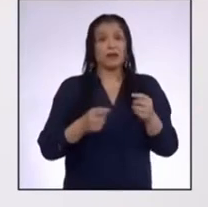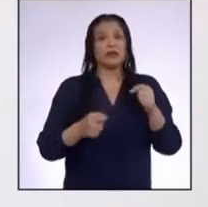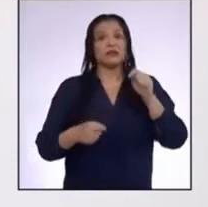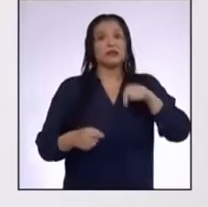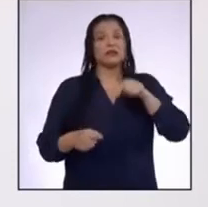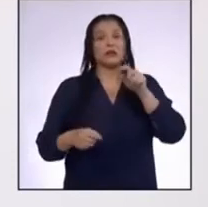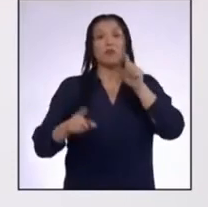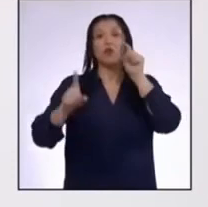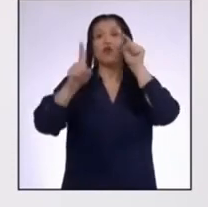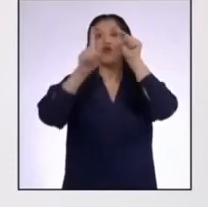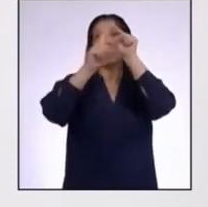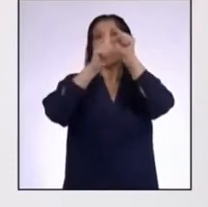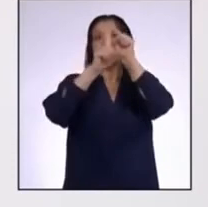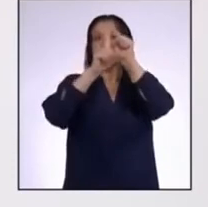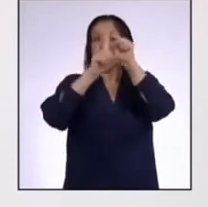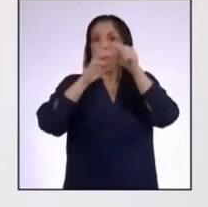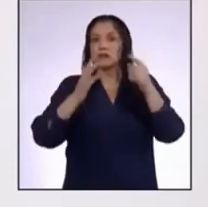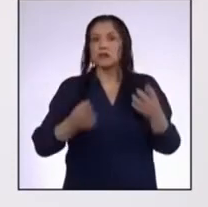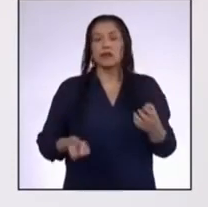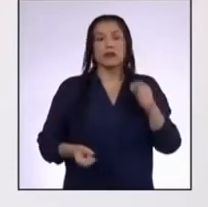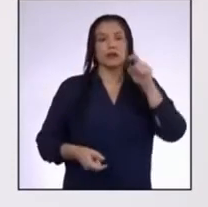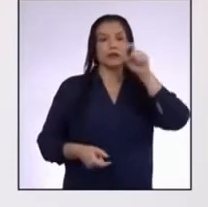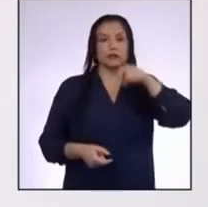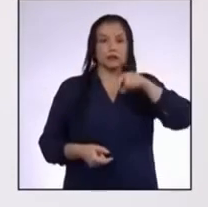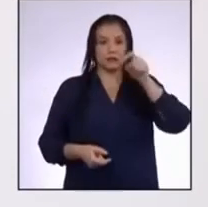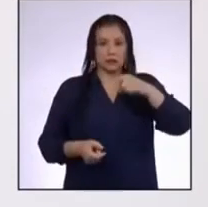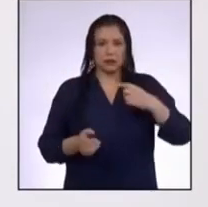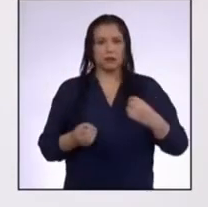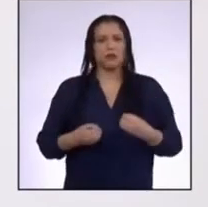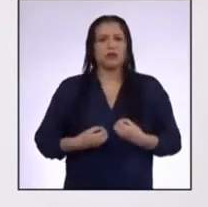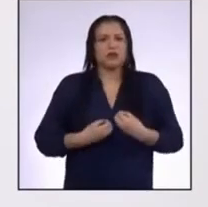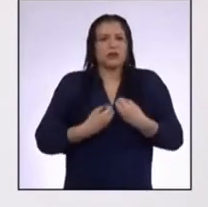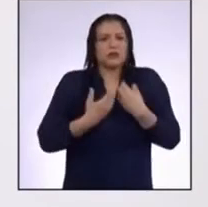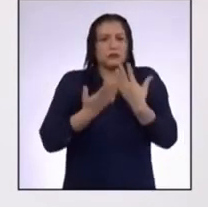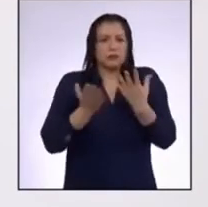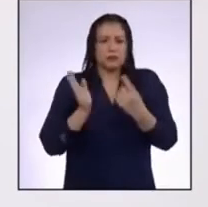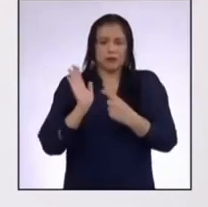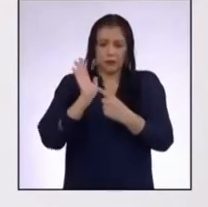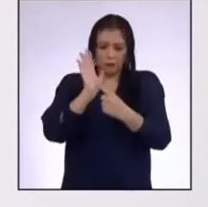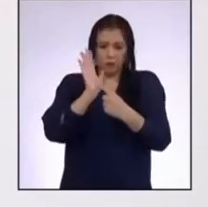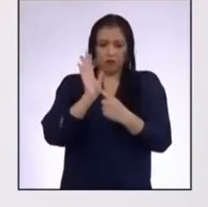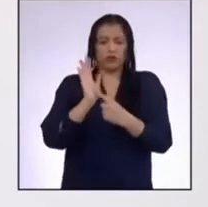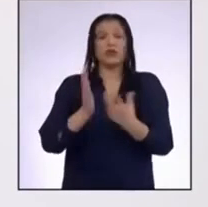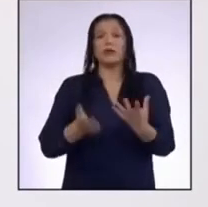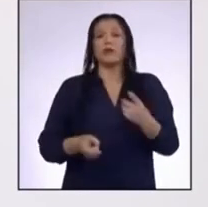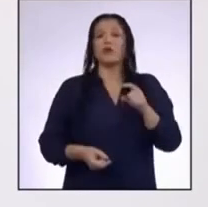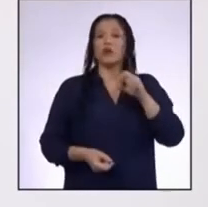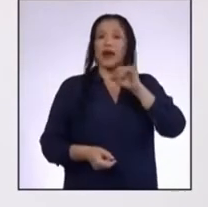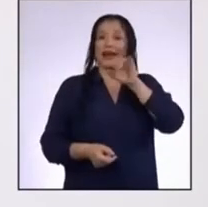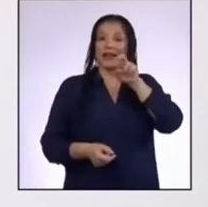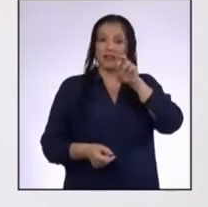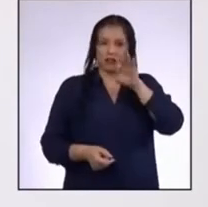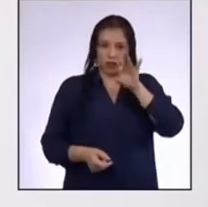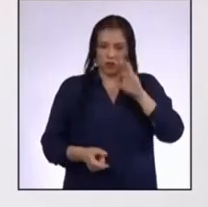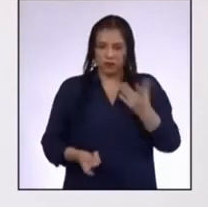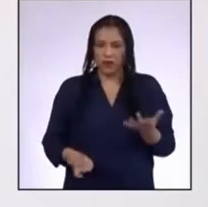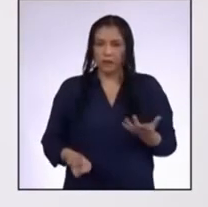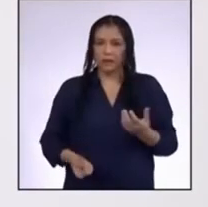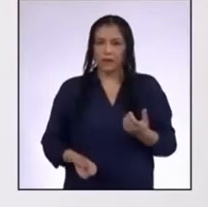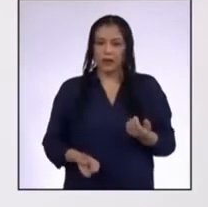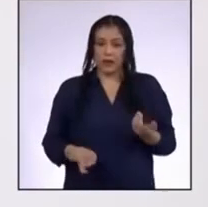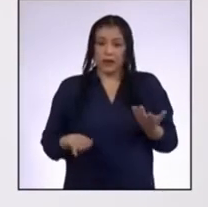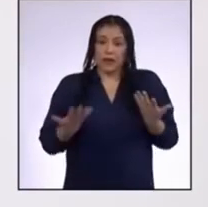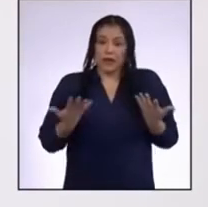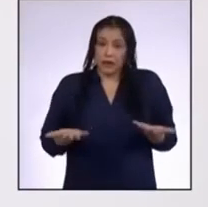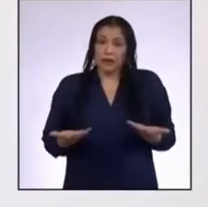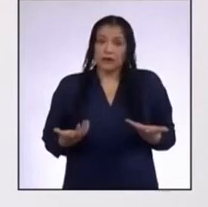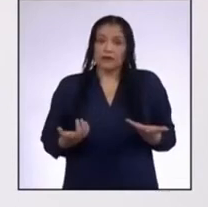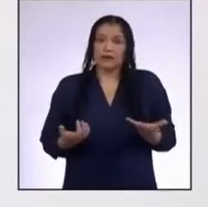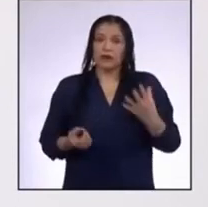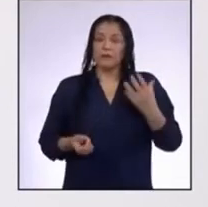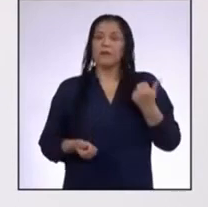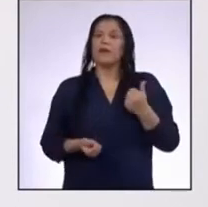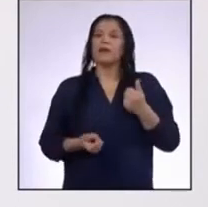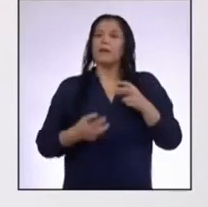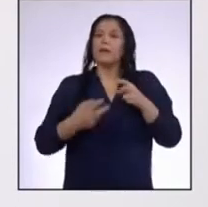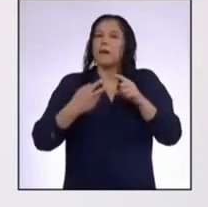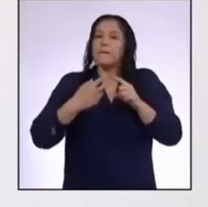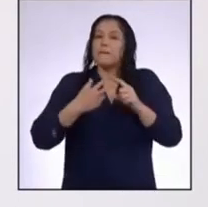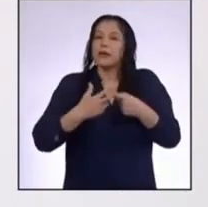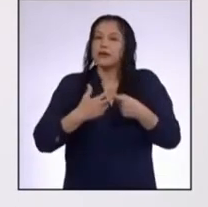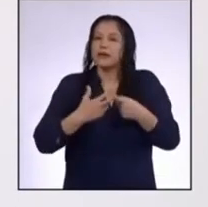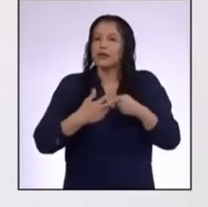un propósito de fondo que necesitemos expresar por medio de una infografía En nuestro caso, estamos